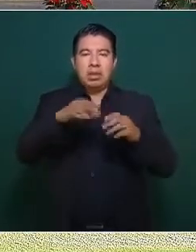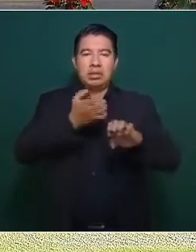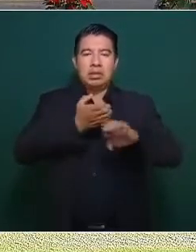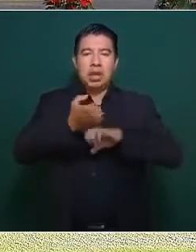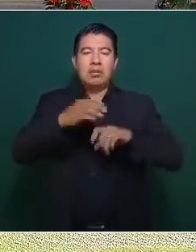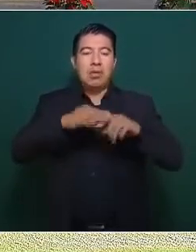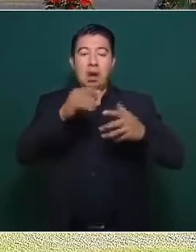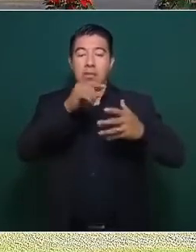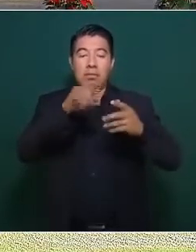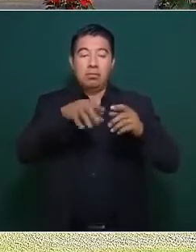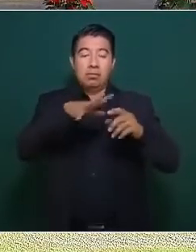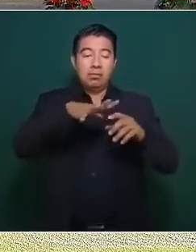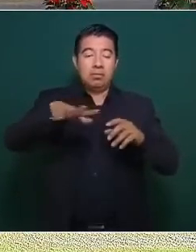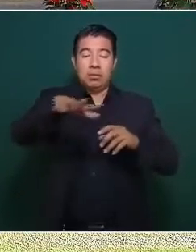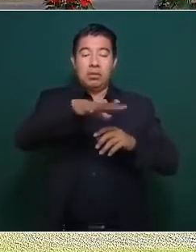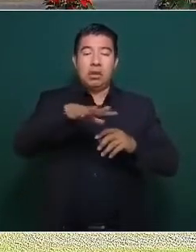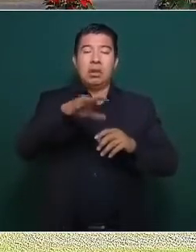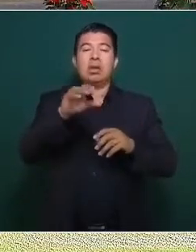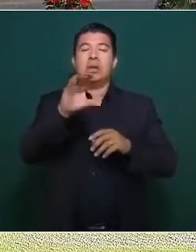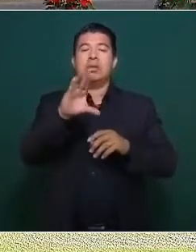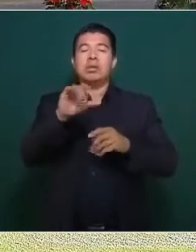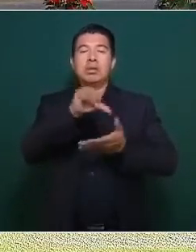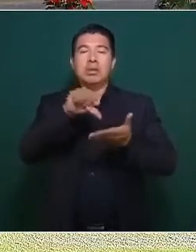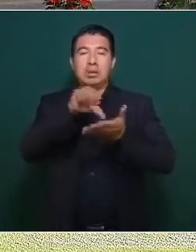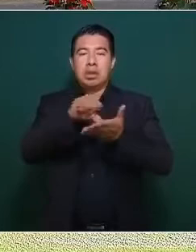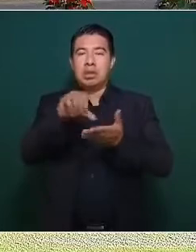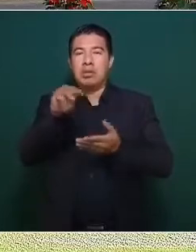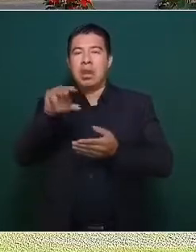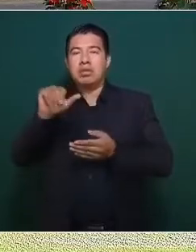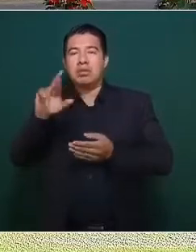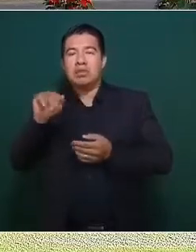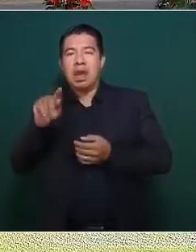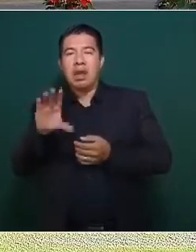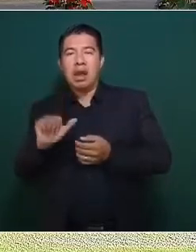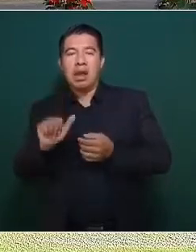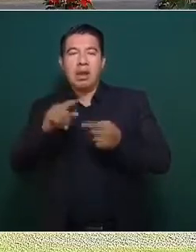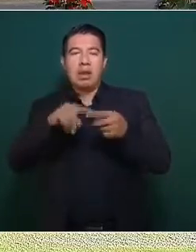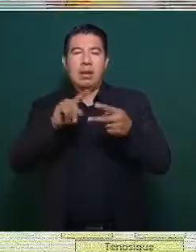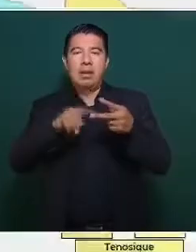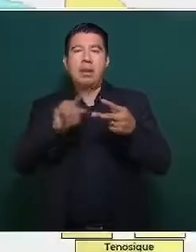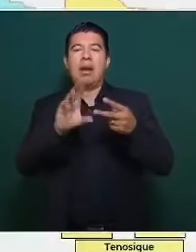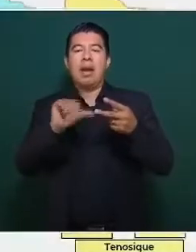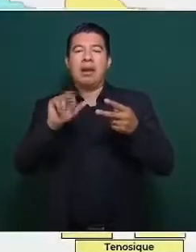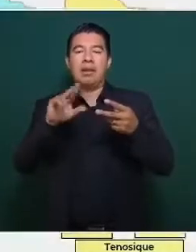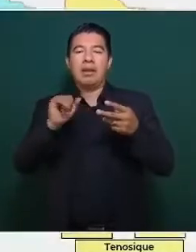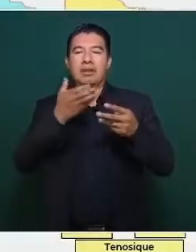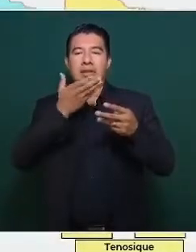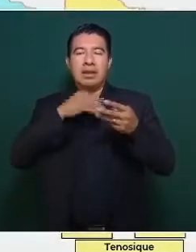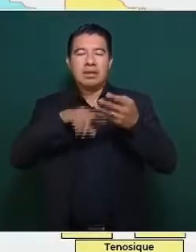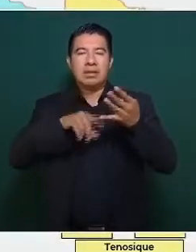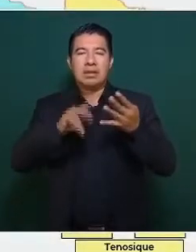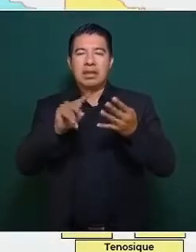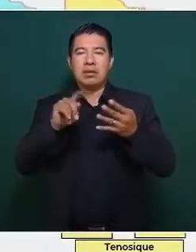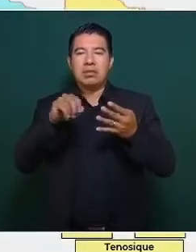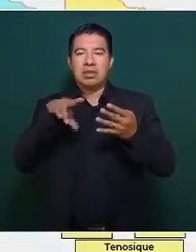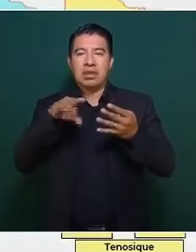y son Centro, Macuspana, Cárdenas y Tenosique. Aquí vemos en el Mambar su,